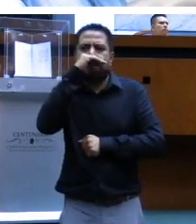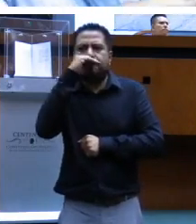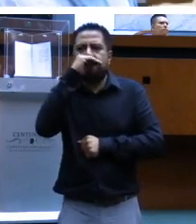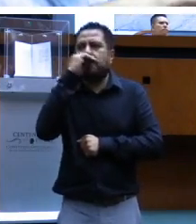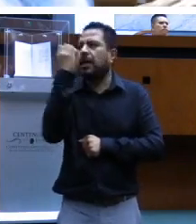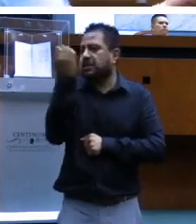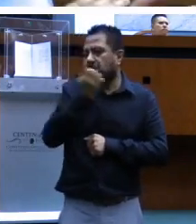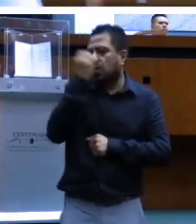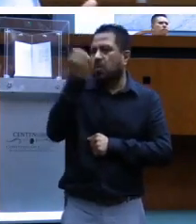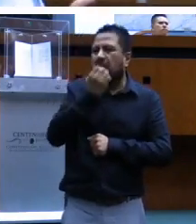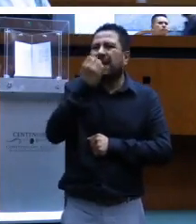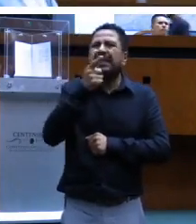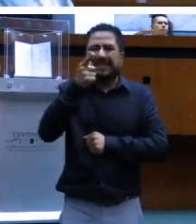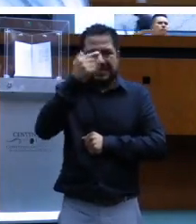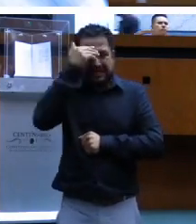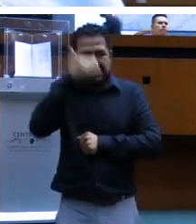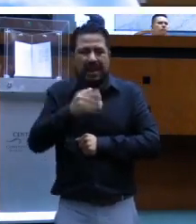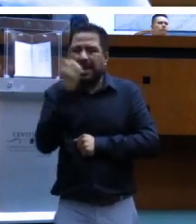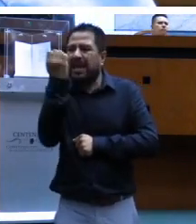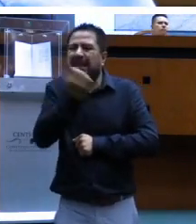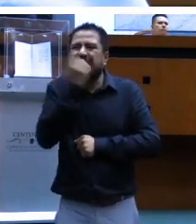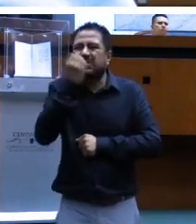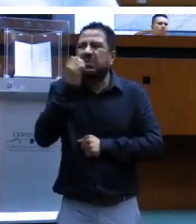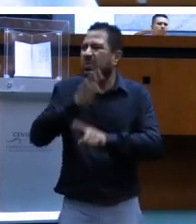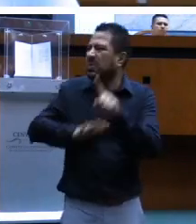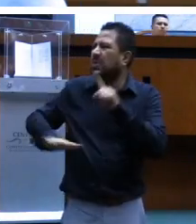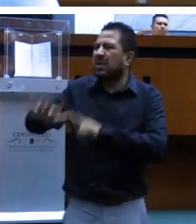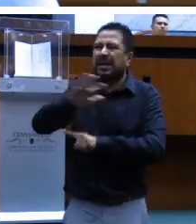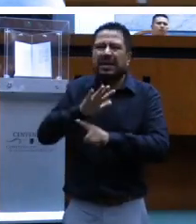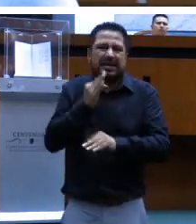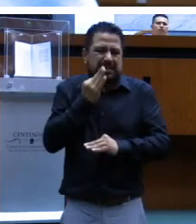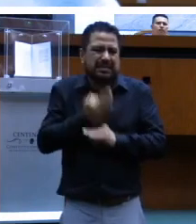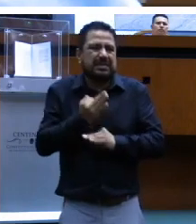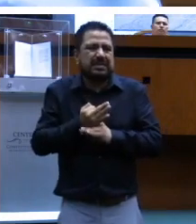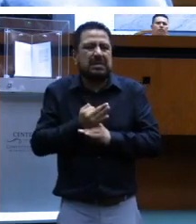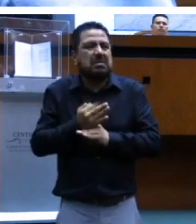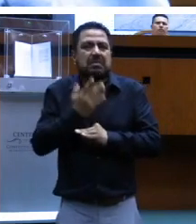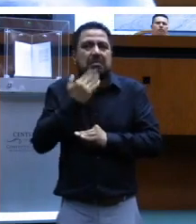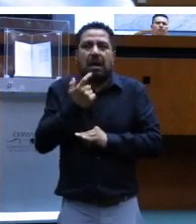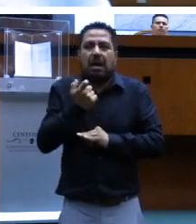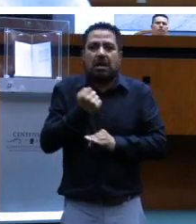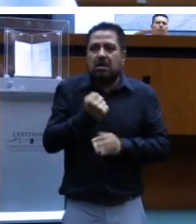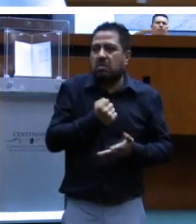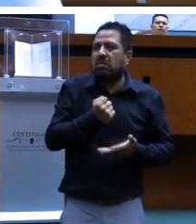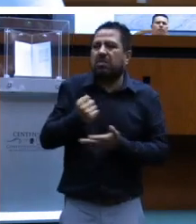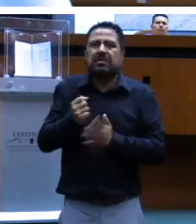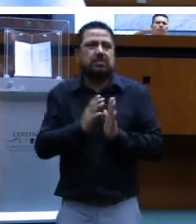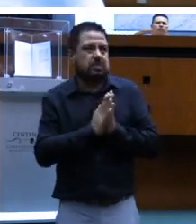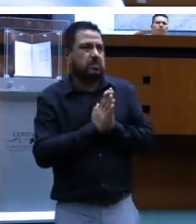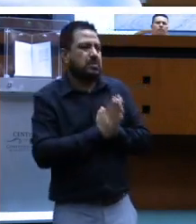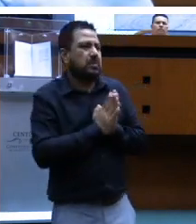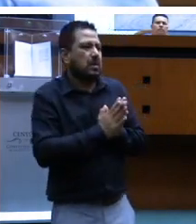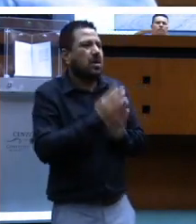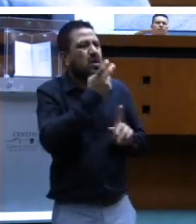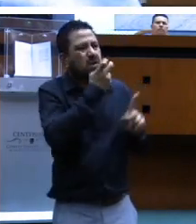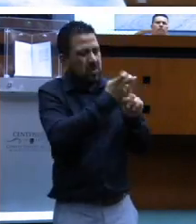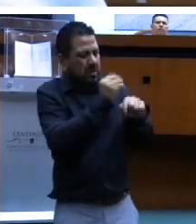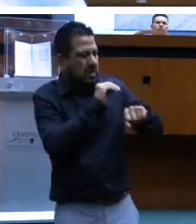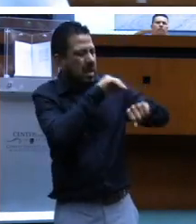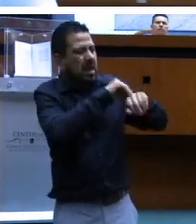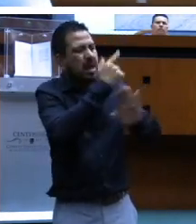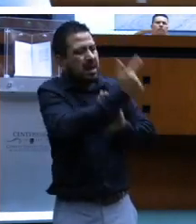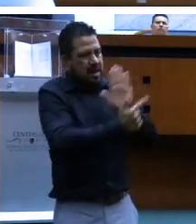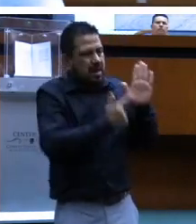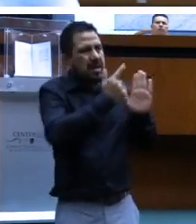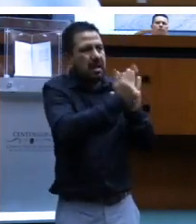la situación en las escuelas como antes se daba, ahora ya no se ejerce ese recurso, solicitamos que en esta ley lo contemple.